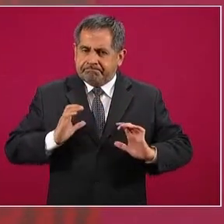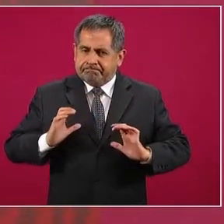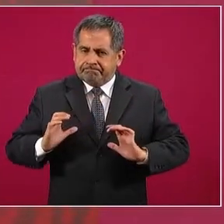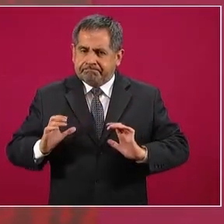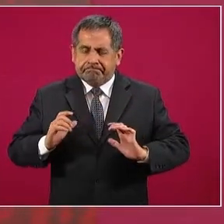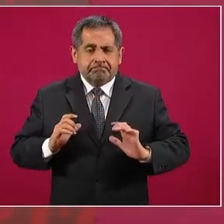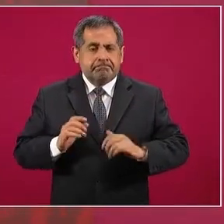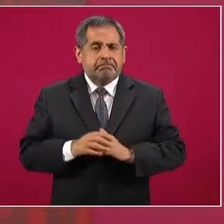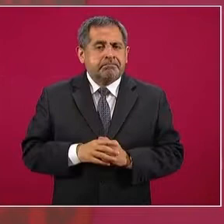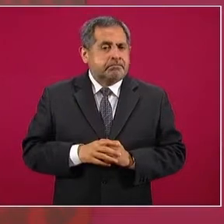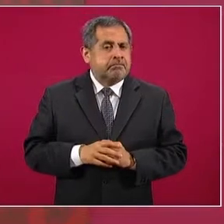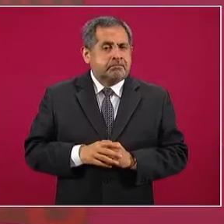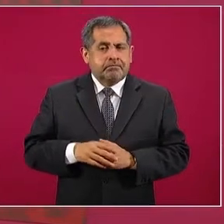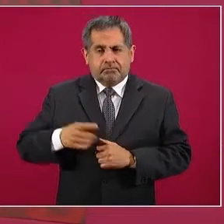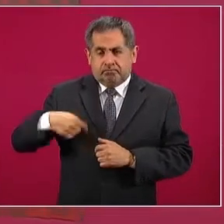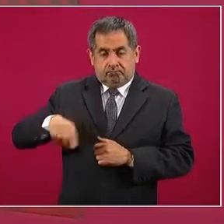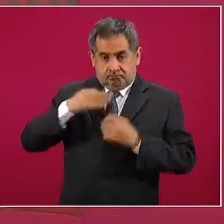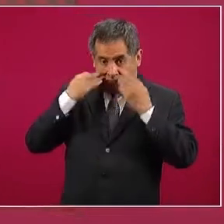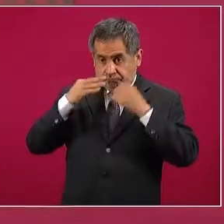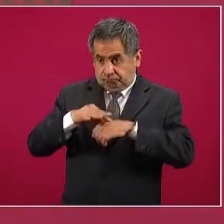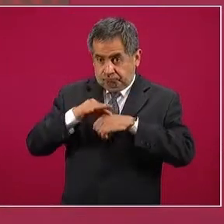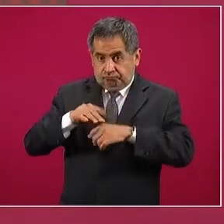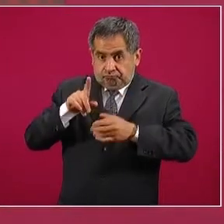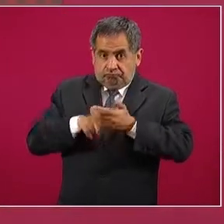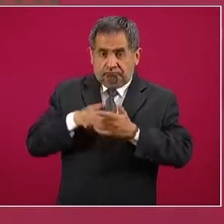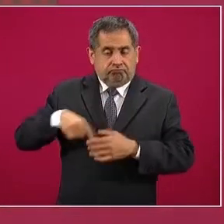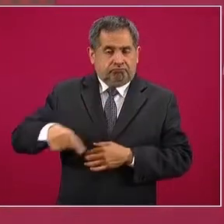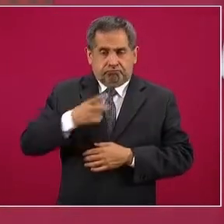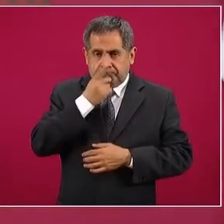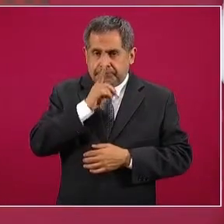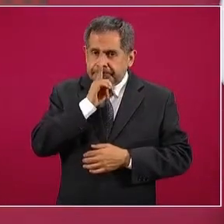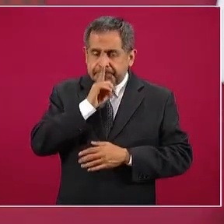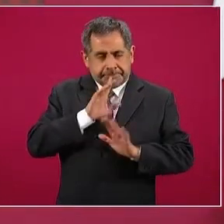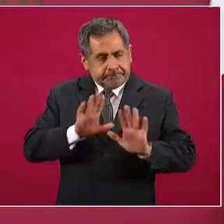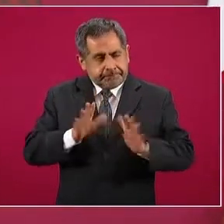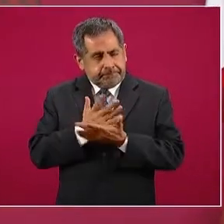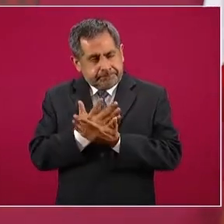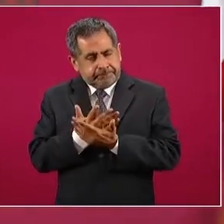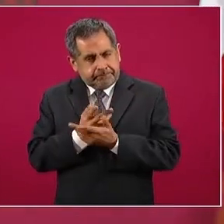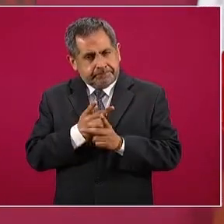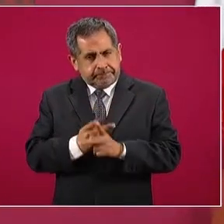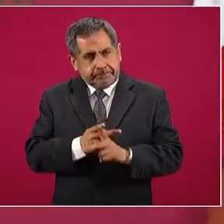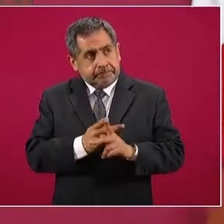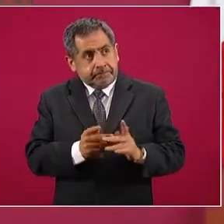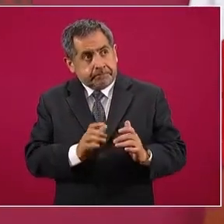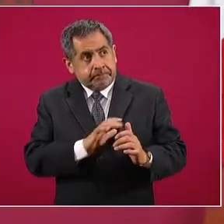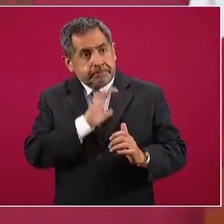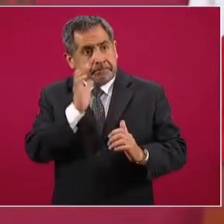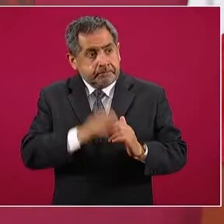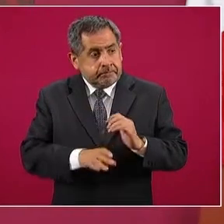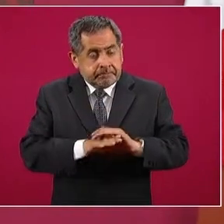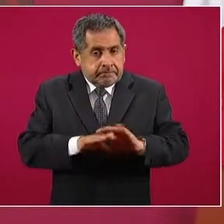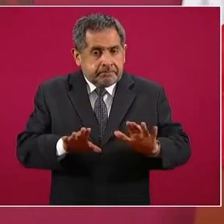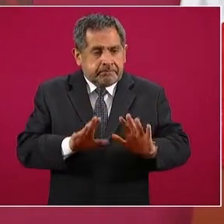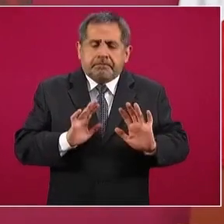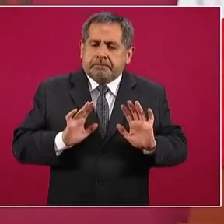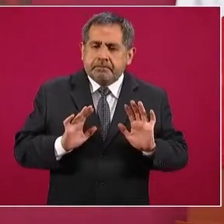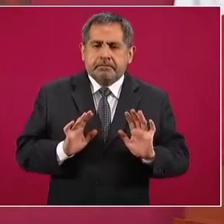Aquí les consta, dijimos, vamos a esperar que pasen las elecciones.